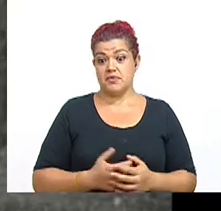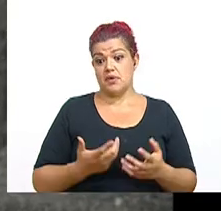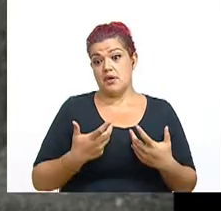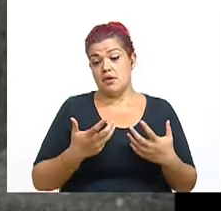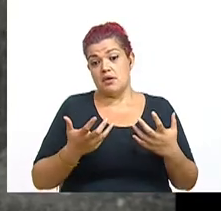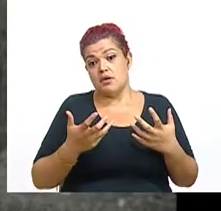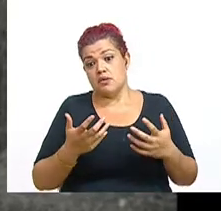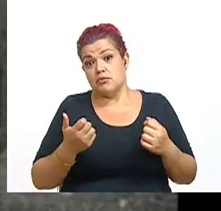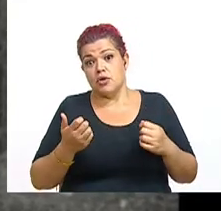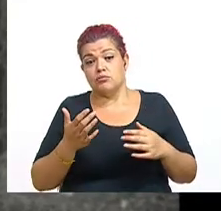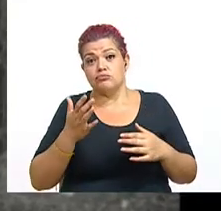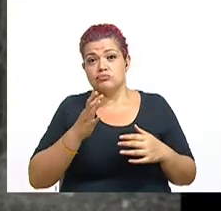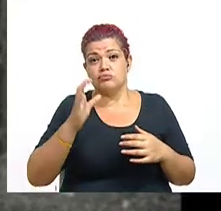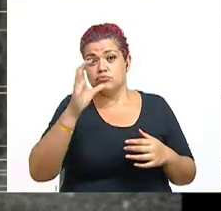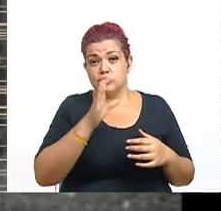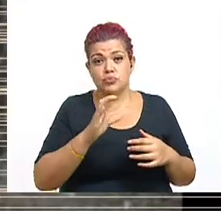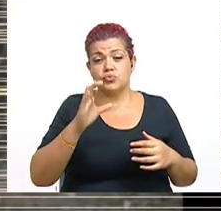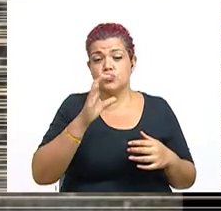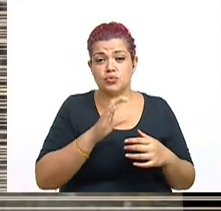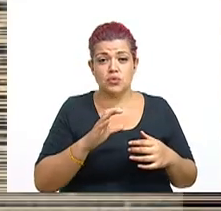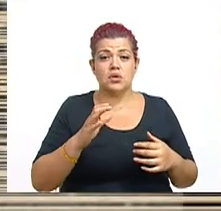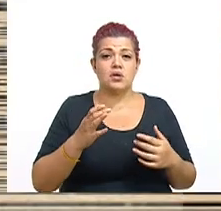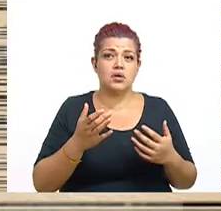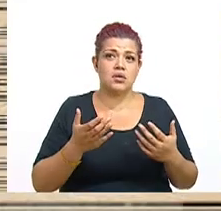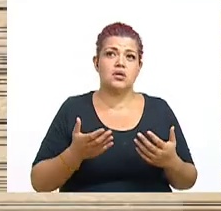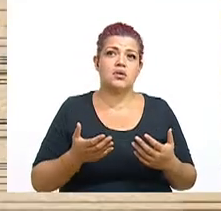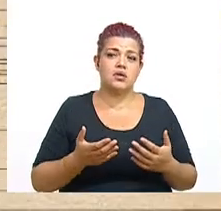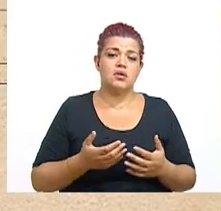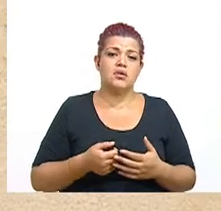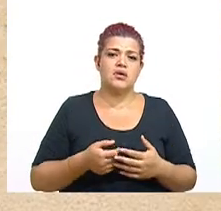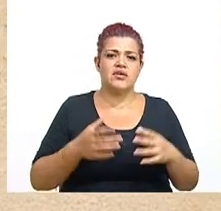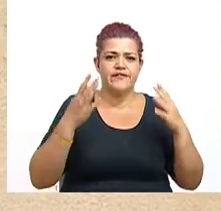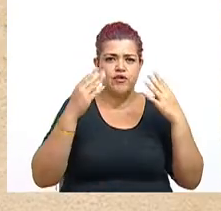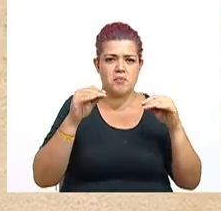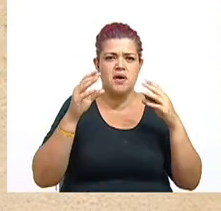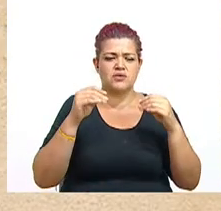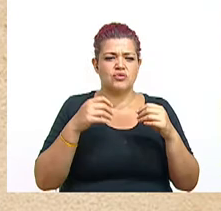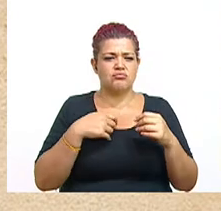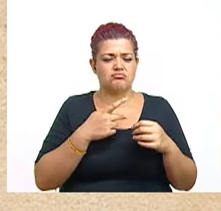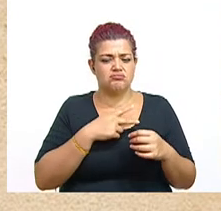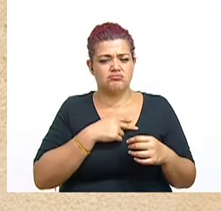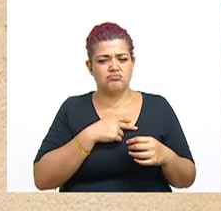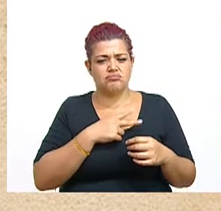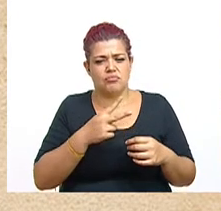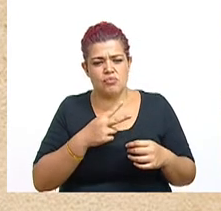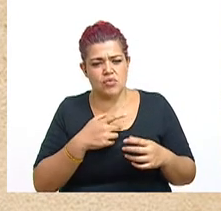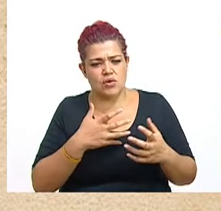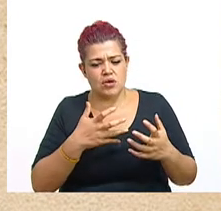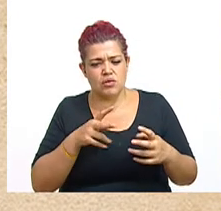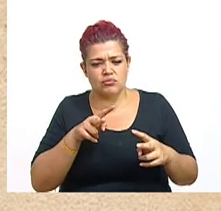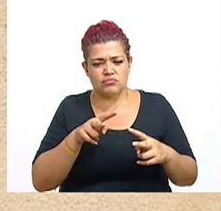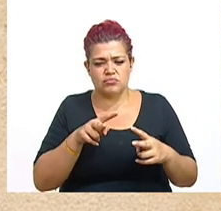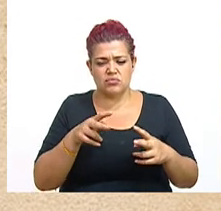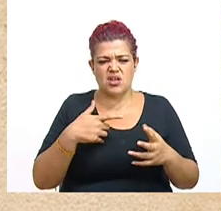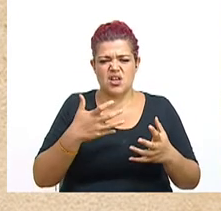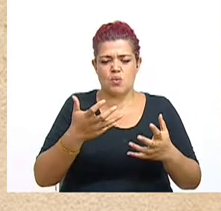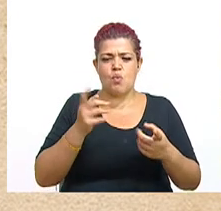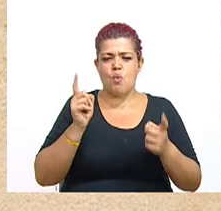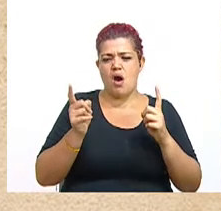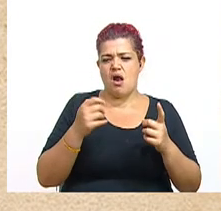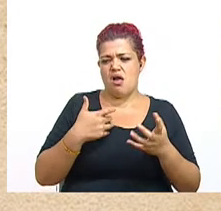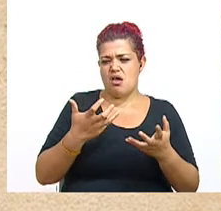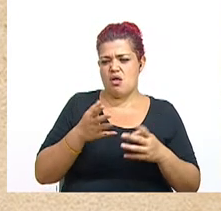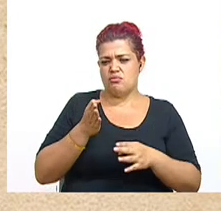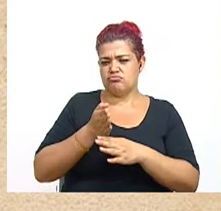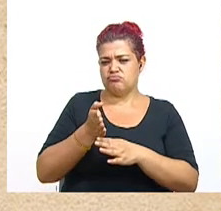de buscar lo que es información vocacional. Ya más adelante les vamos a estar brindando esa